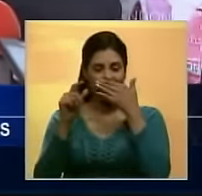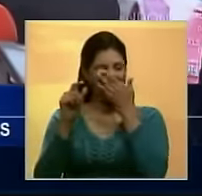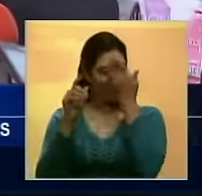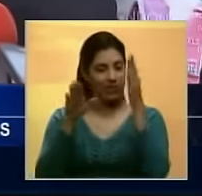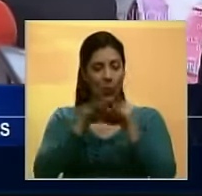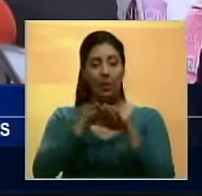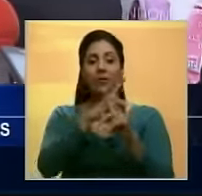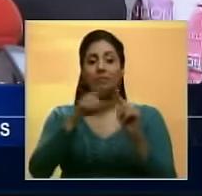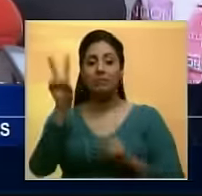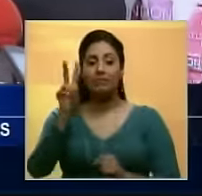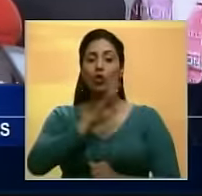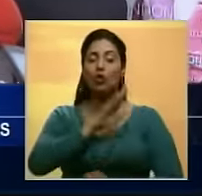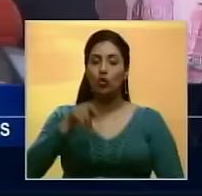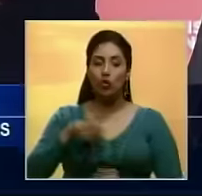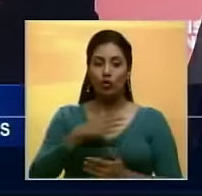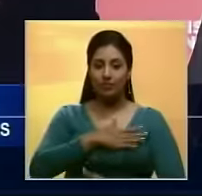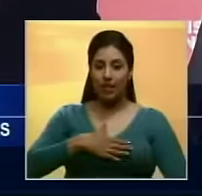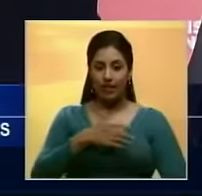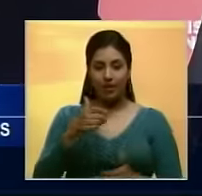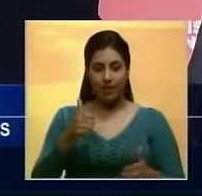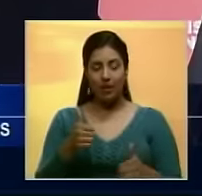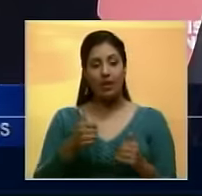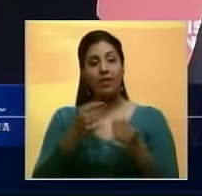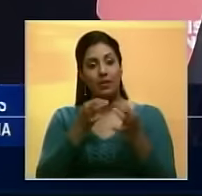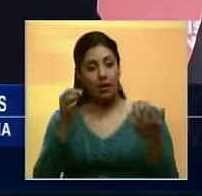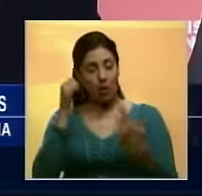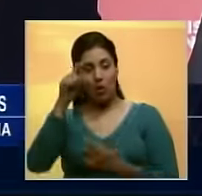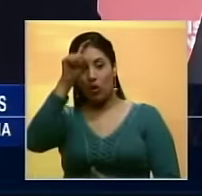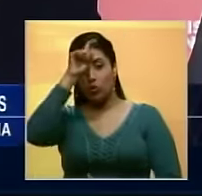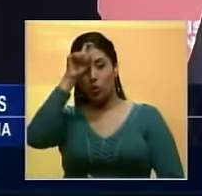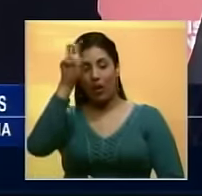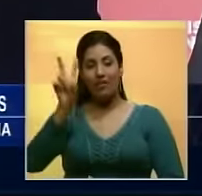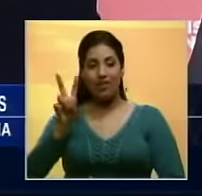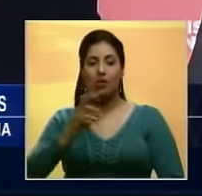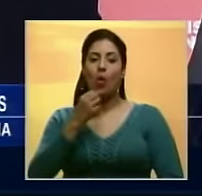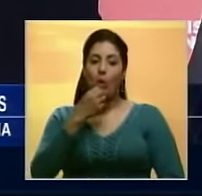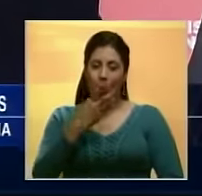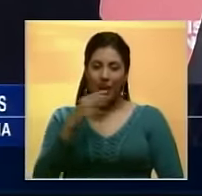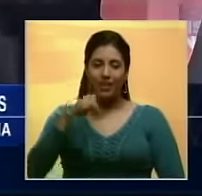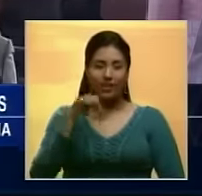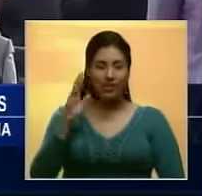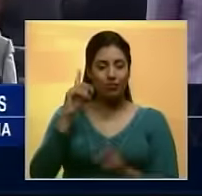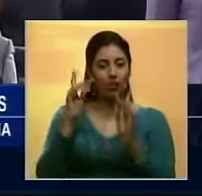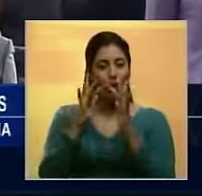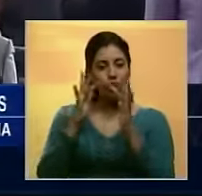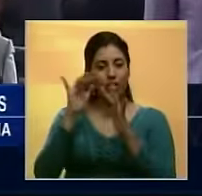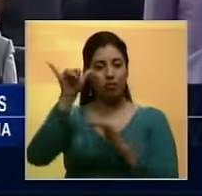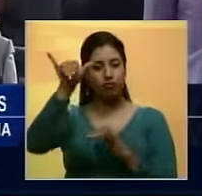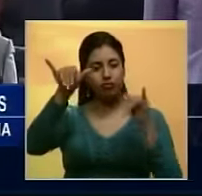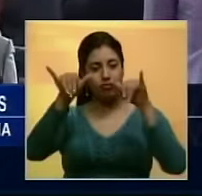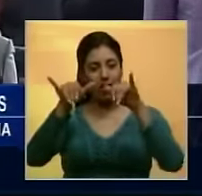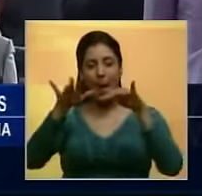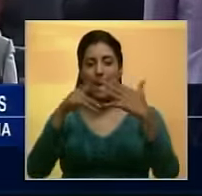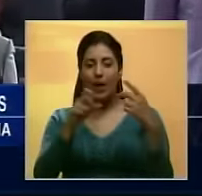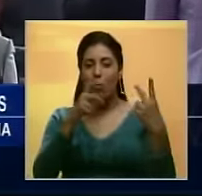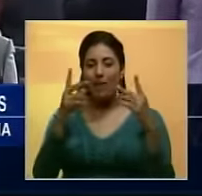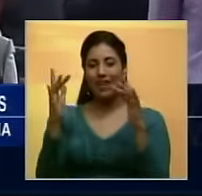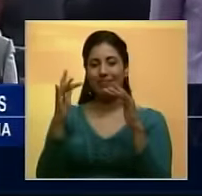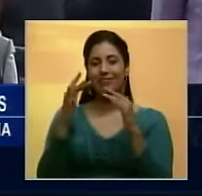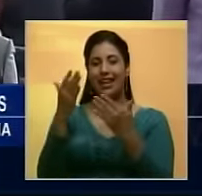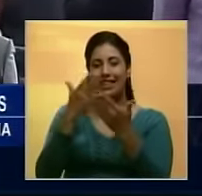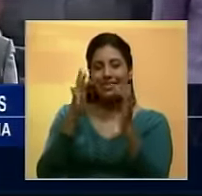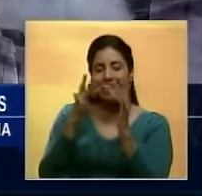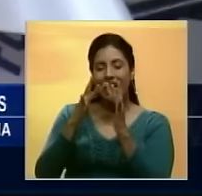y por eso nosotros estamos muy satisfechos. La diplomática turca en Venezuela aseveró que esta conexión aérea servirá para el acercamiento